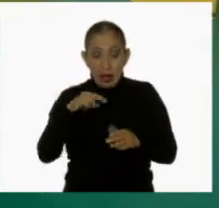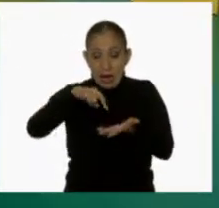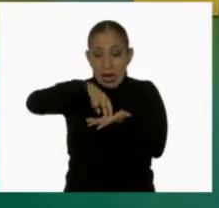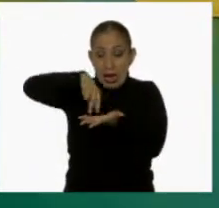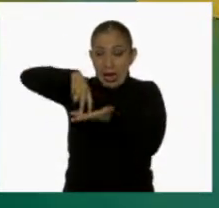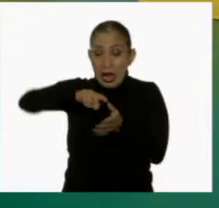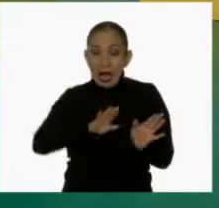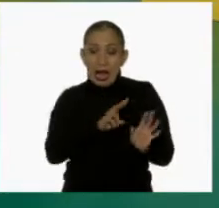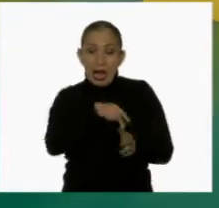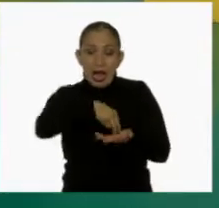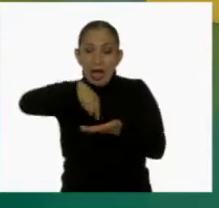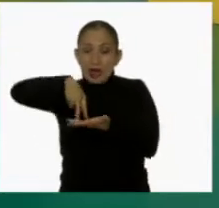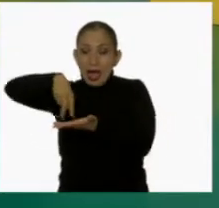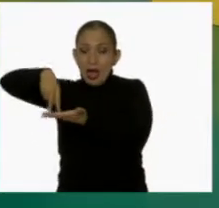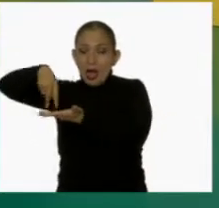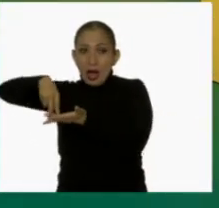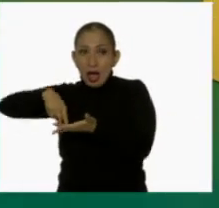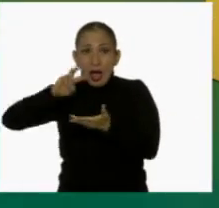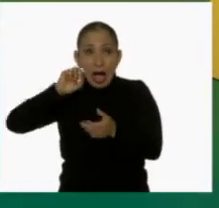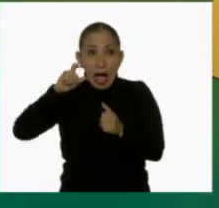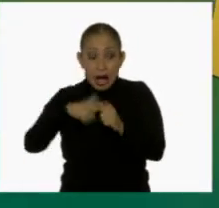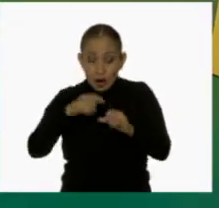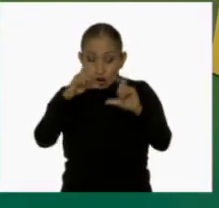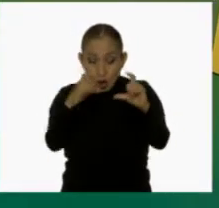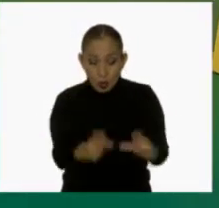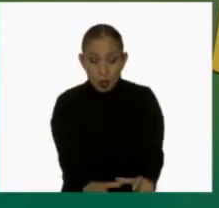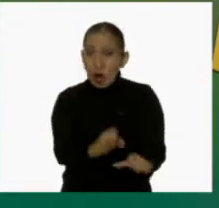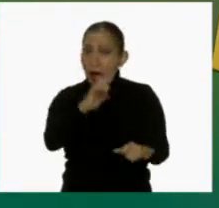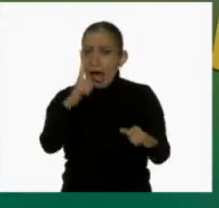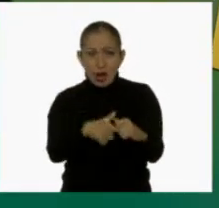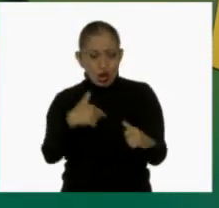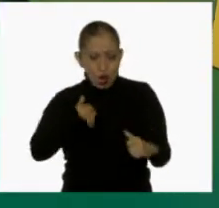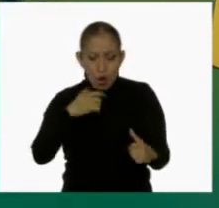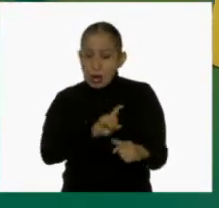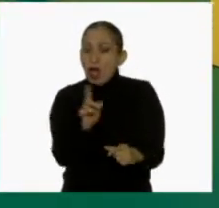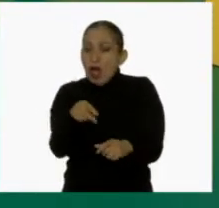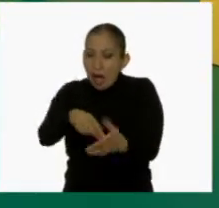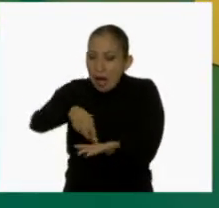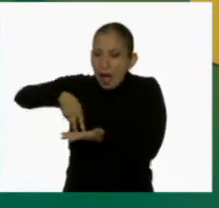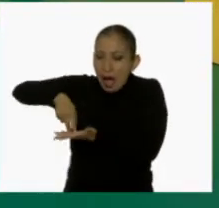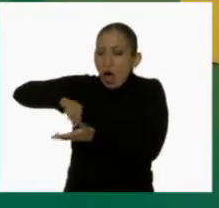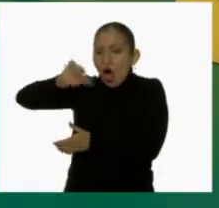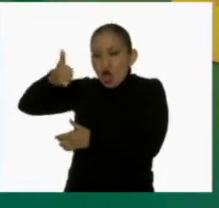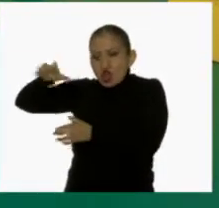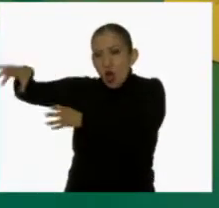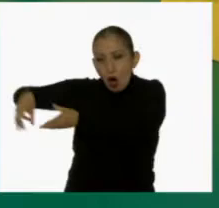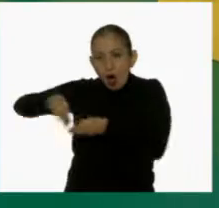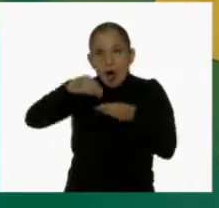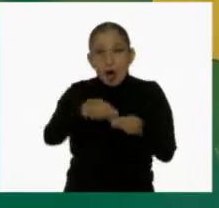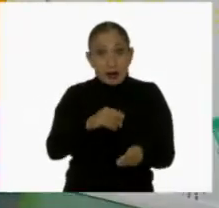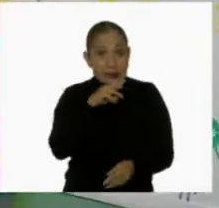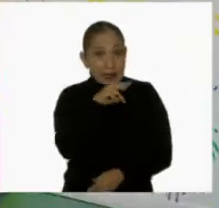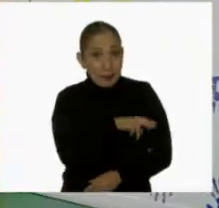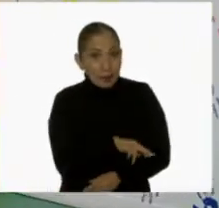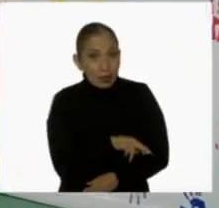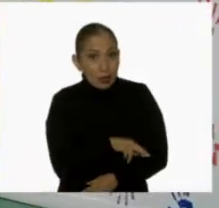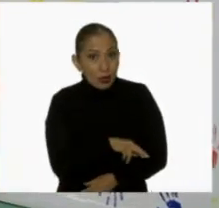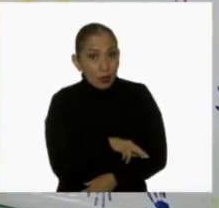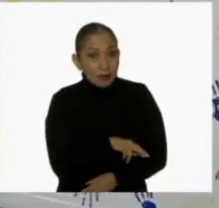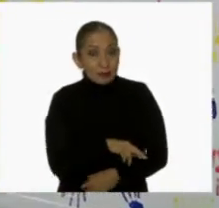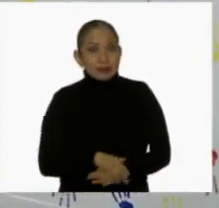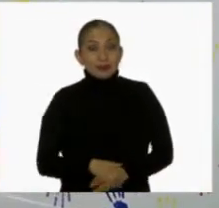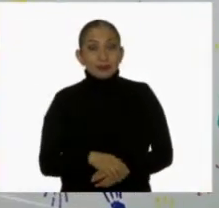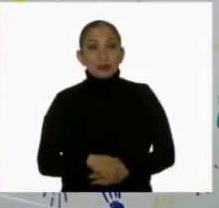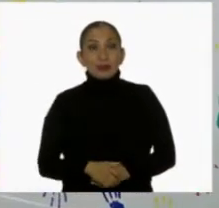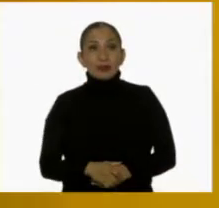Llegando a donde está el tablero, la coloco en alguna posición del tablero y regreso por mi siguiente tapa. Ah, muy bien. De